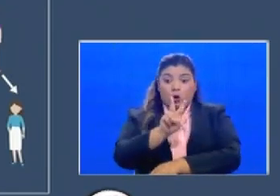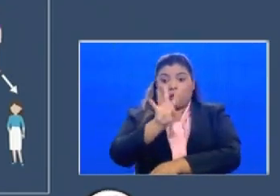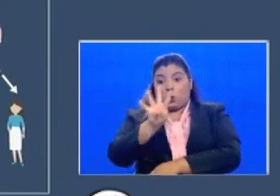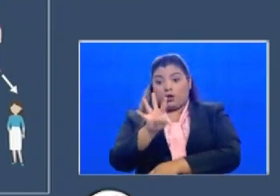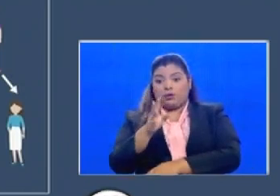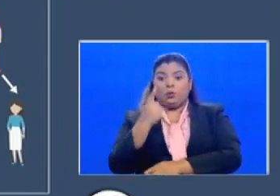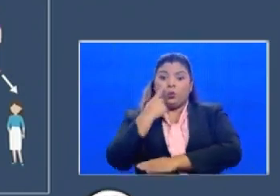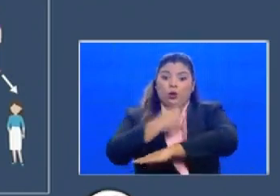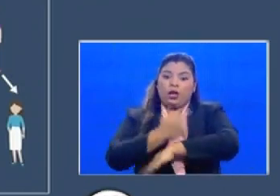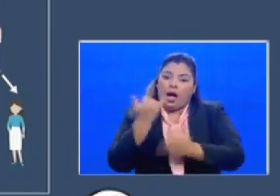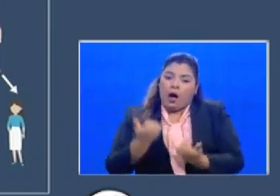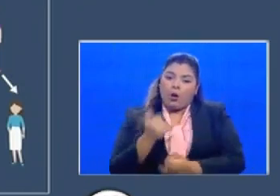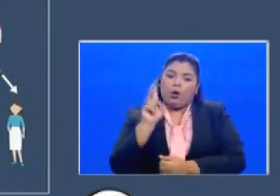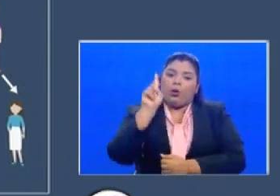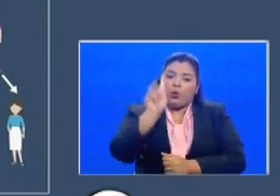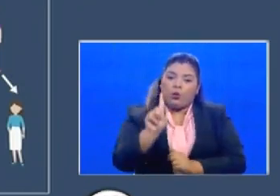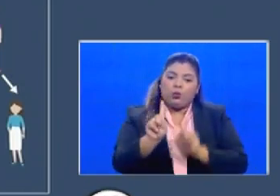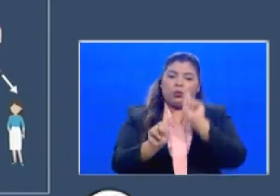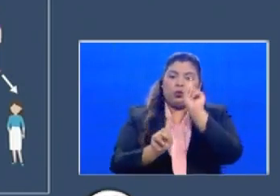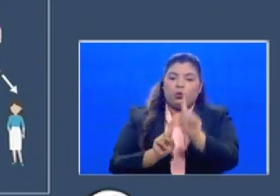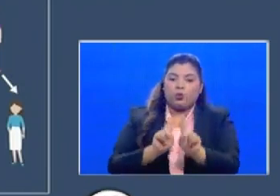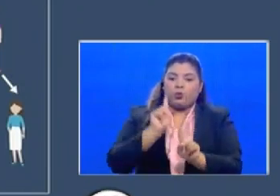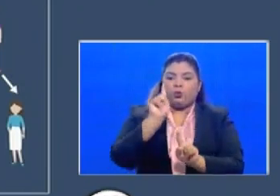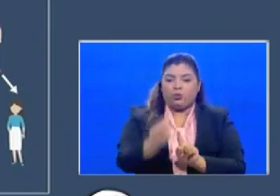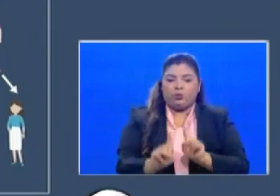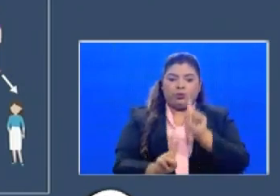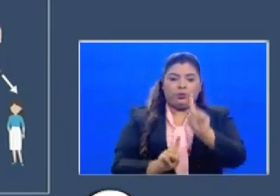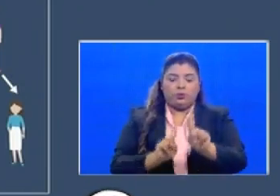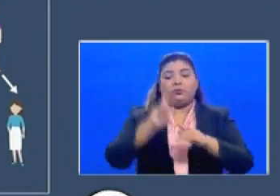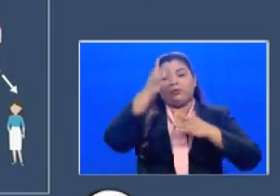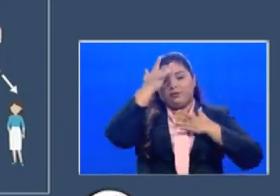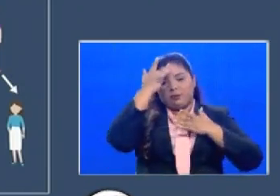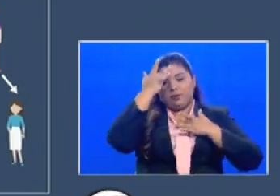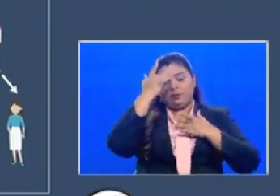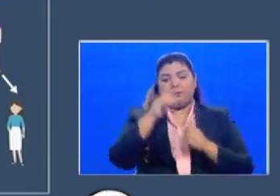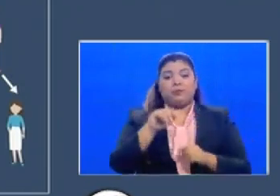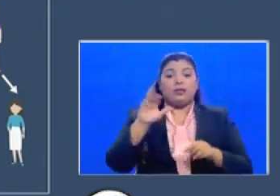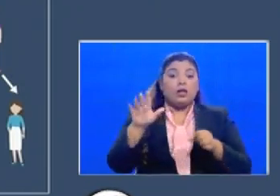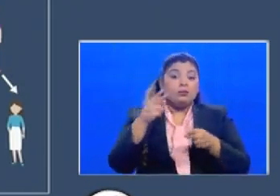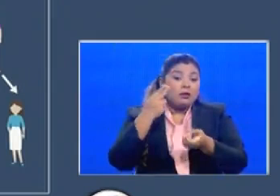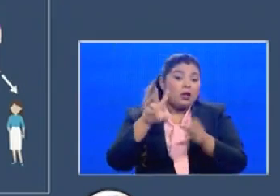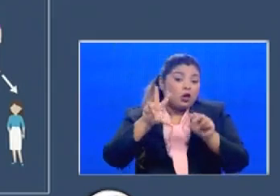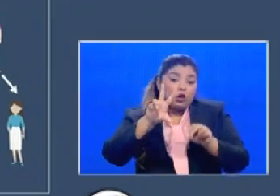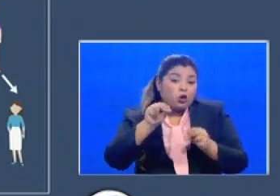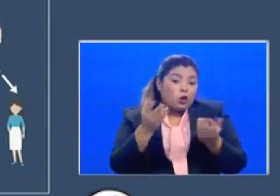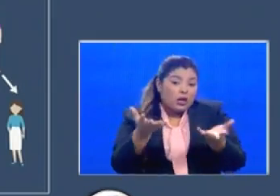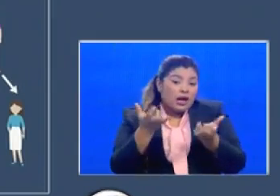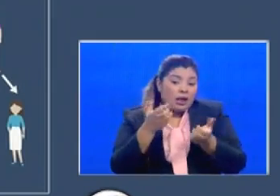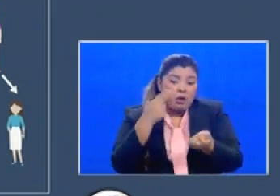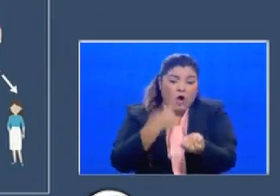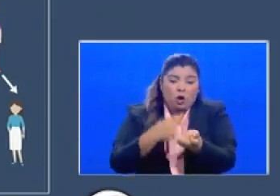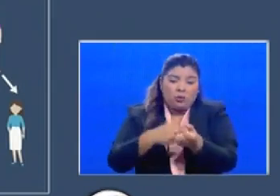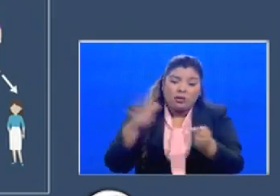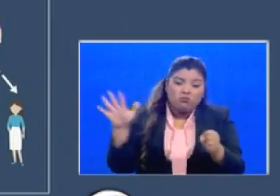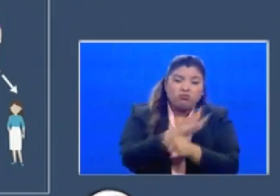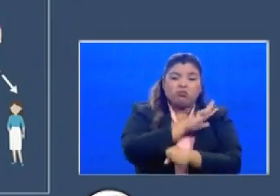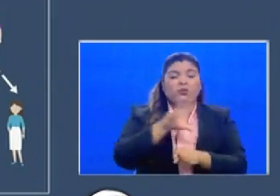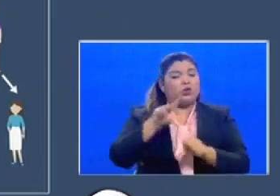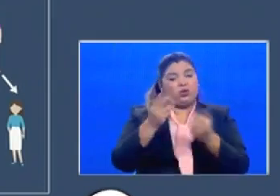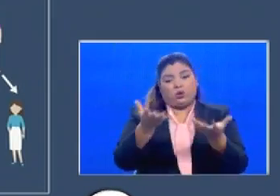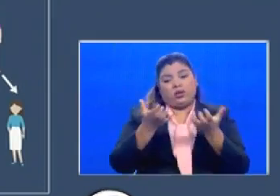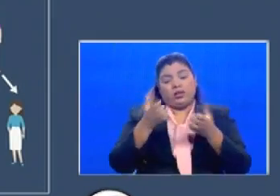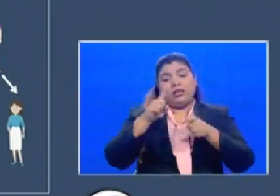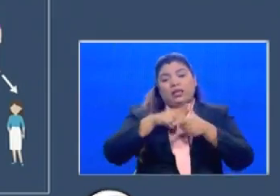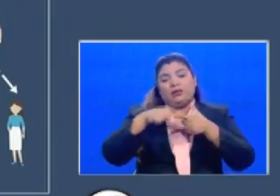los recursos sanitarios la capacidad hospitalaria no se exceda lo que buscan las medidas de supresión